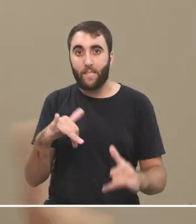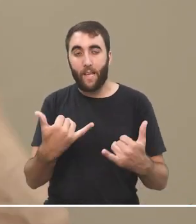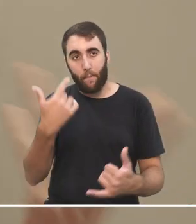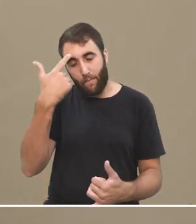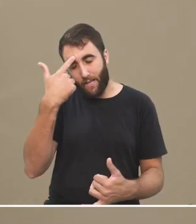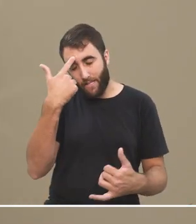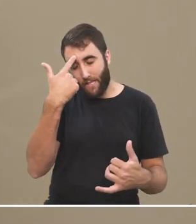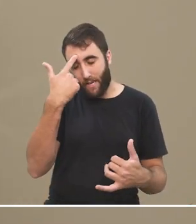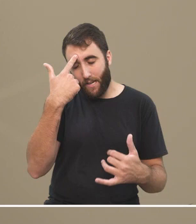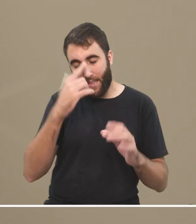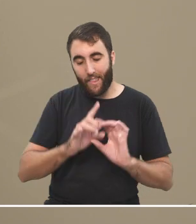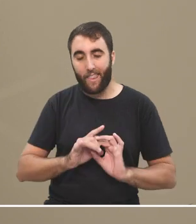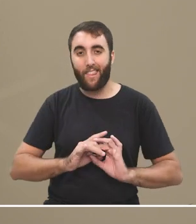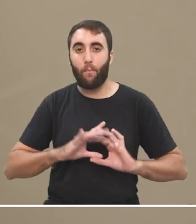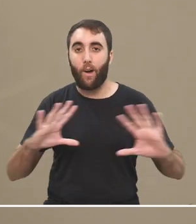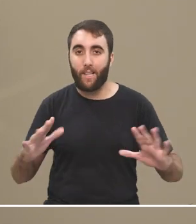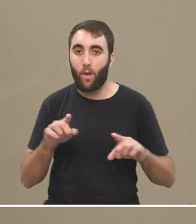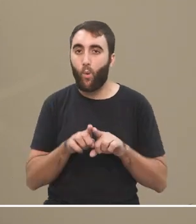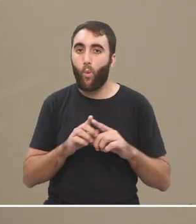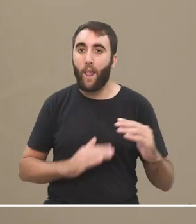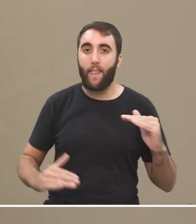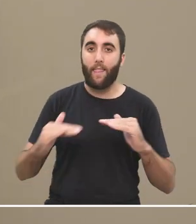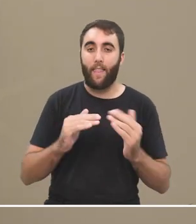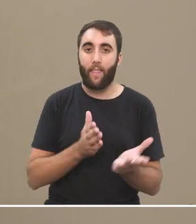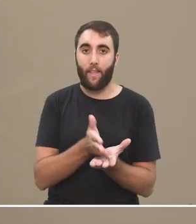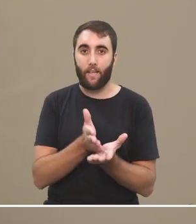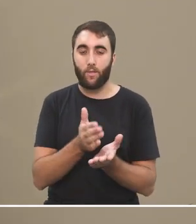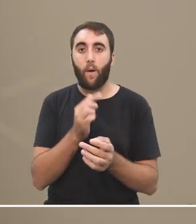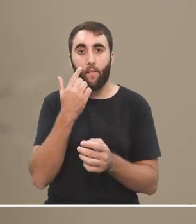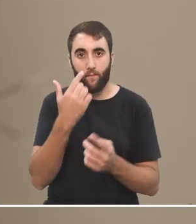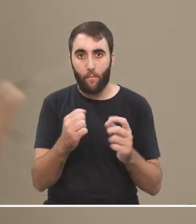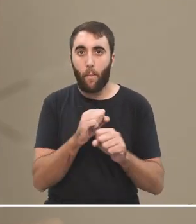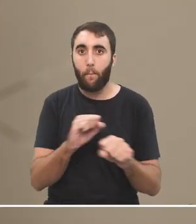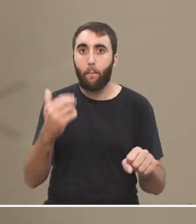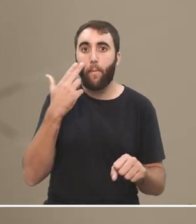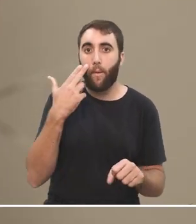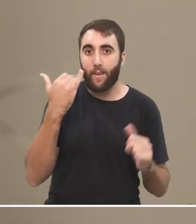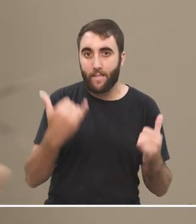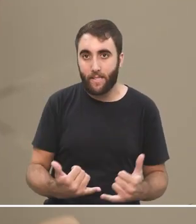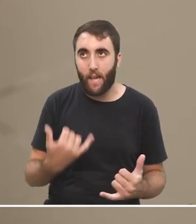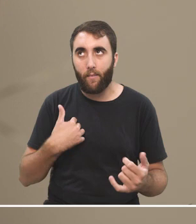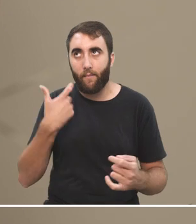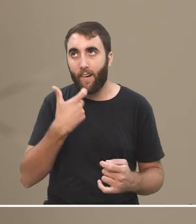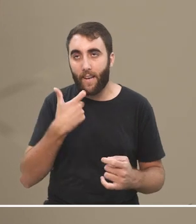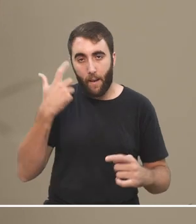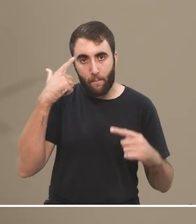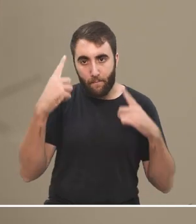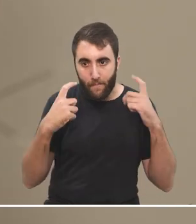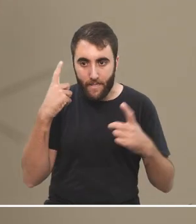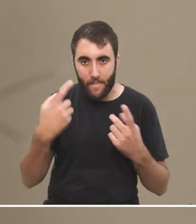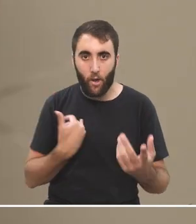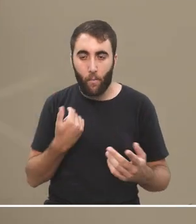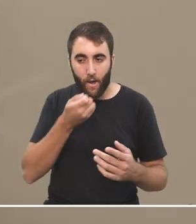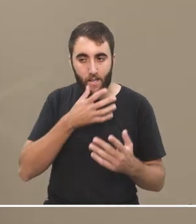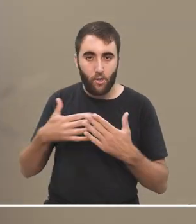un pilar de la democracia y la igualdad de derechos vemos que es problemática o sea que hace falta pensarla también que tiene una